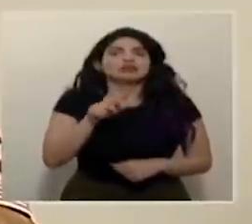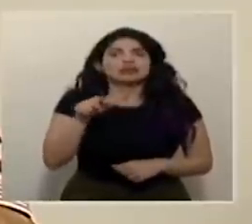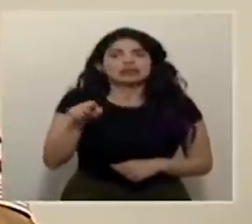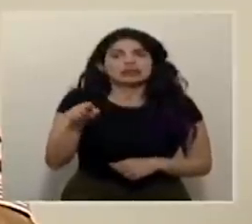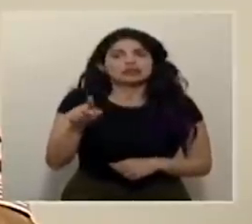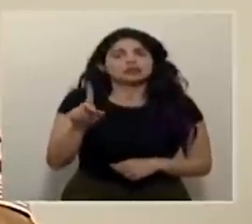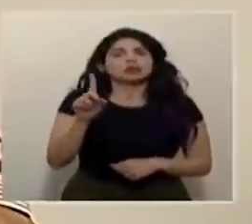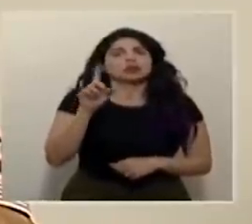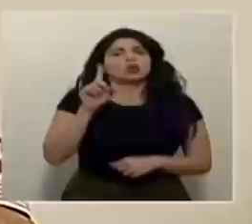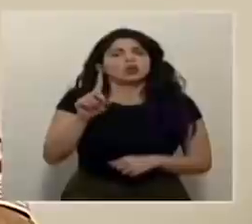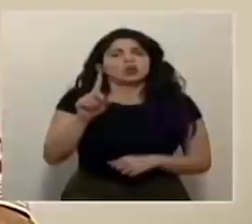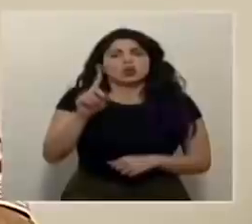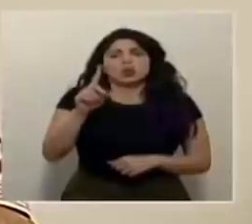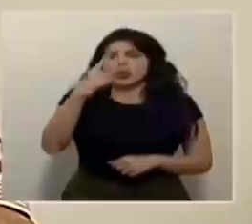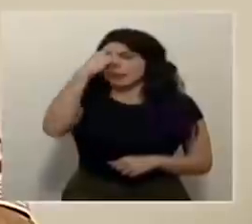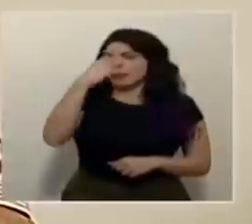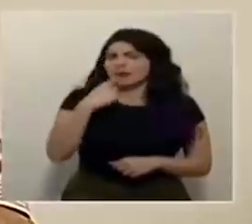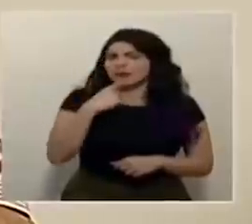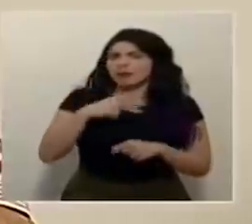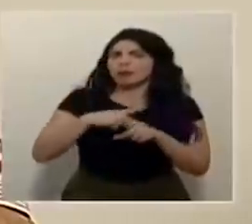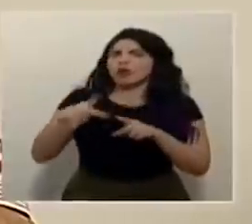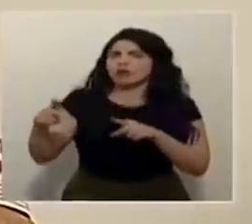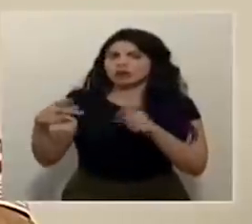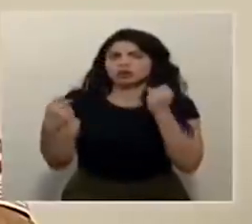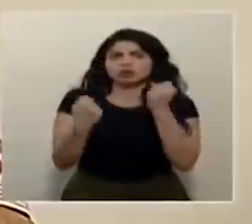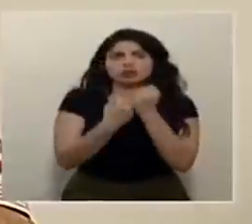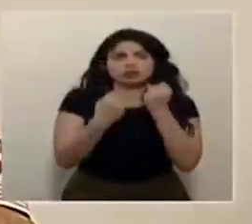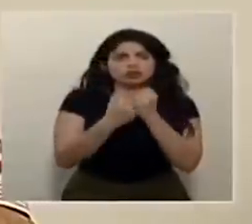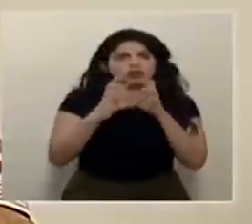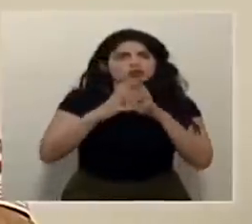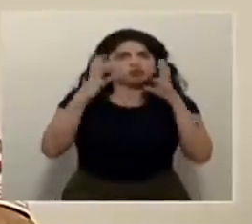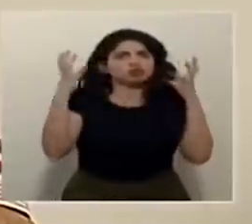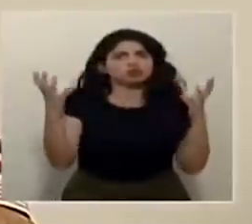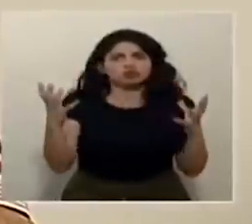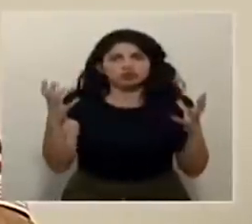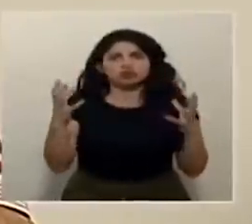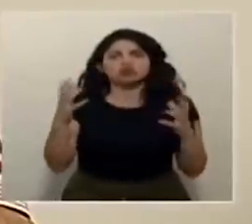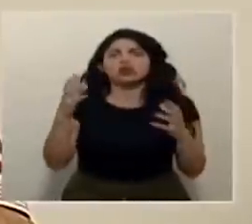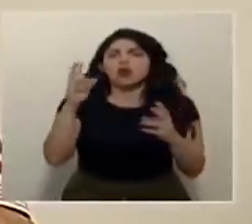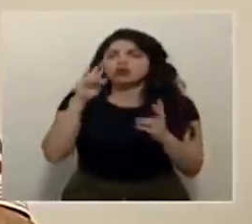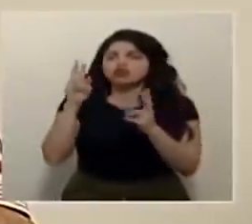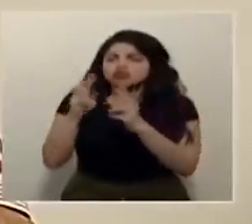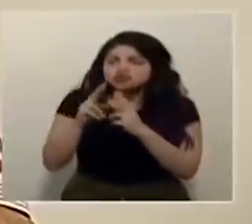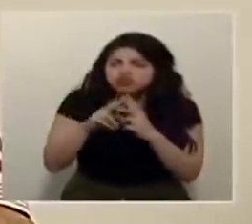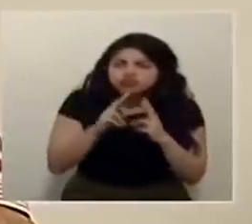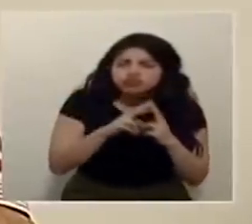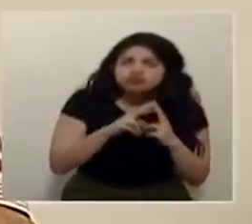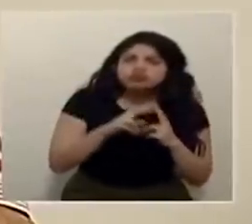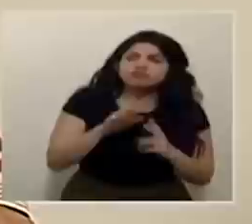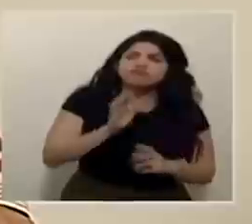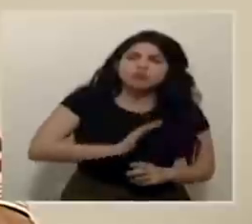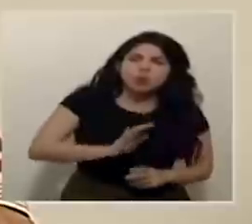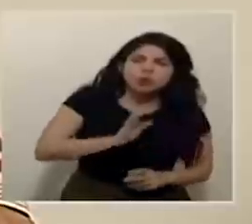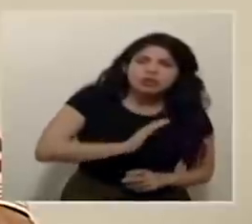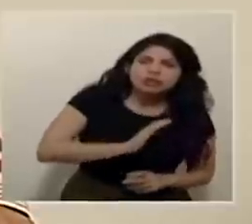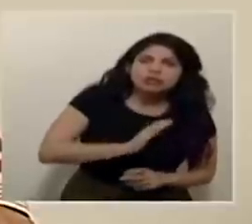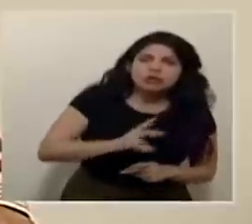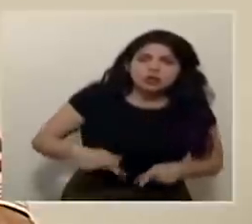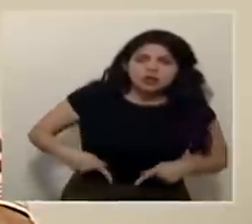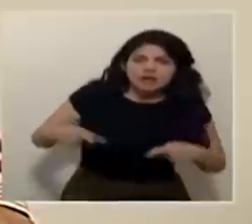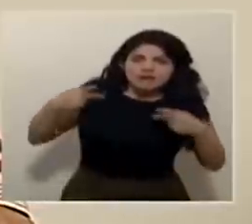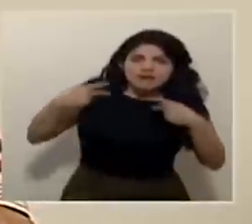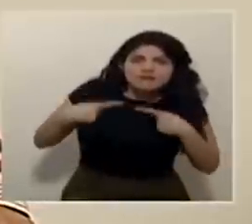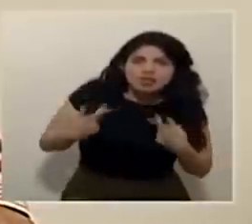perfil profesional que aporta muchísimo en todo lo que es conocer las condiciones de vida,